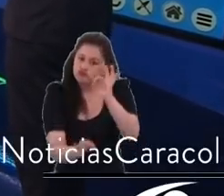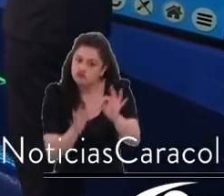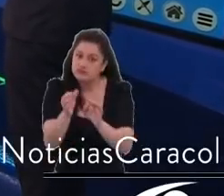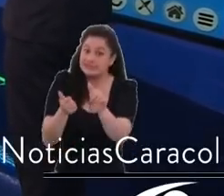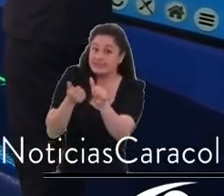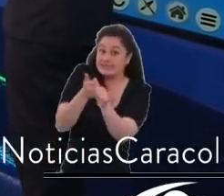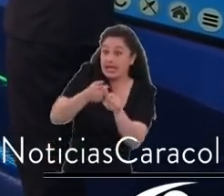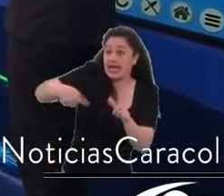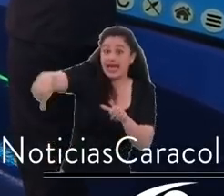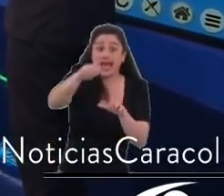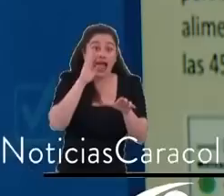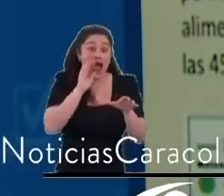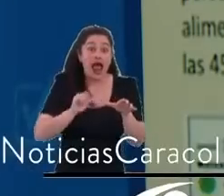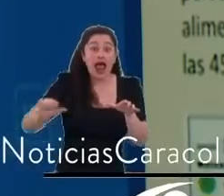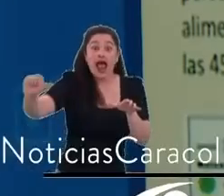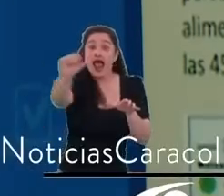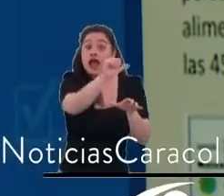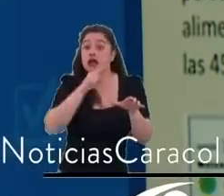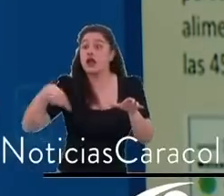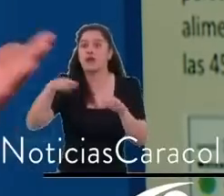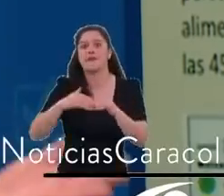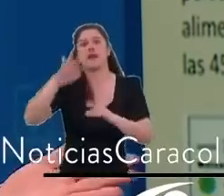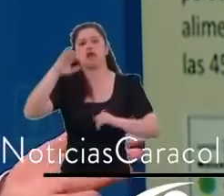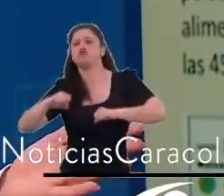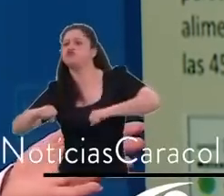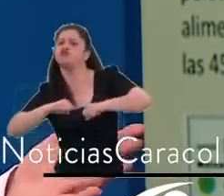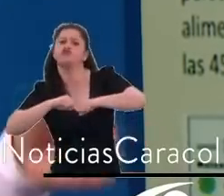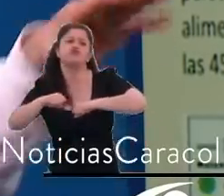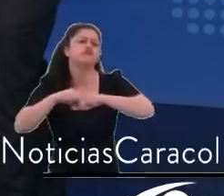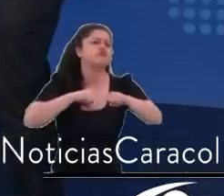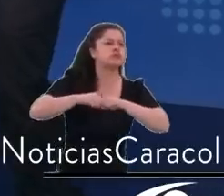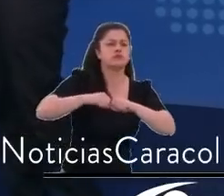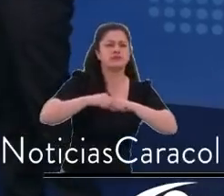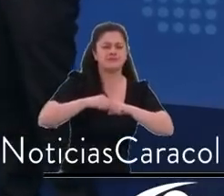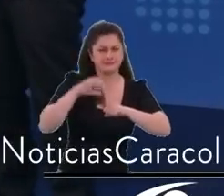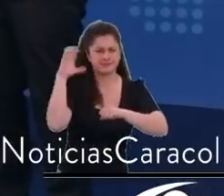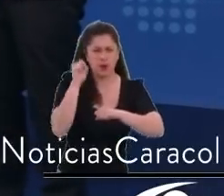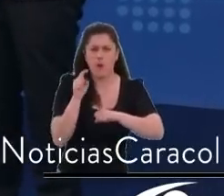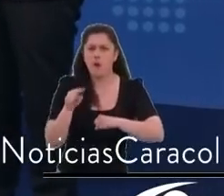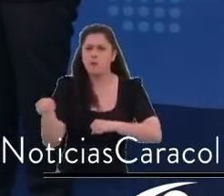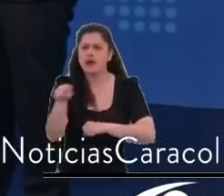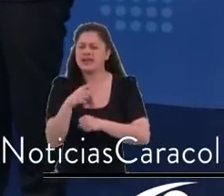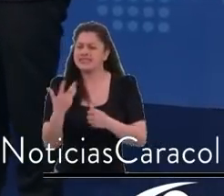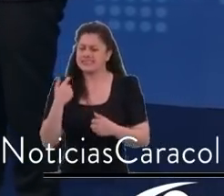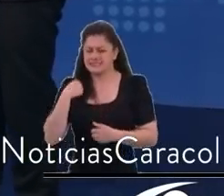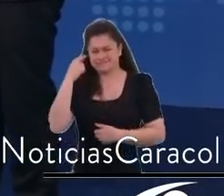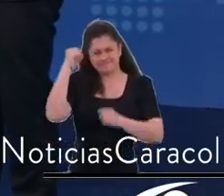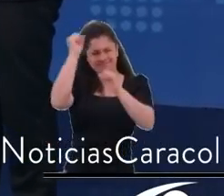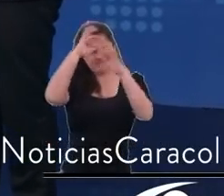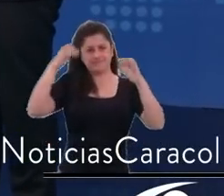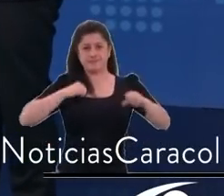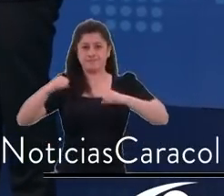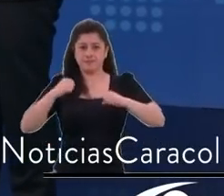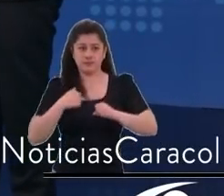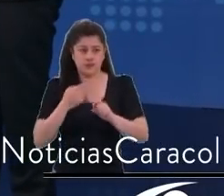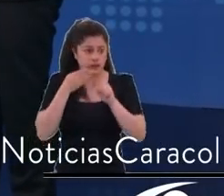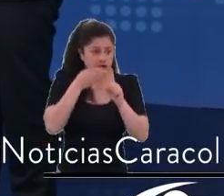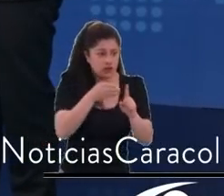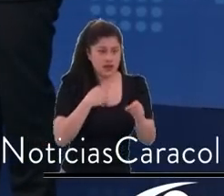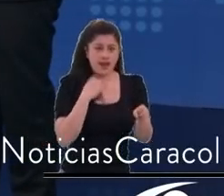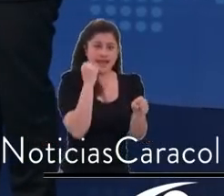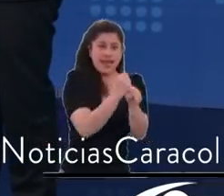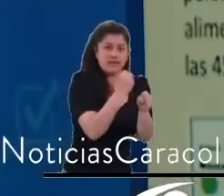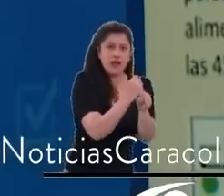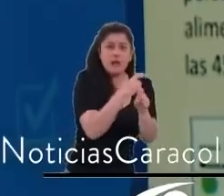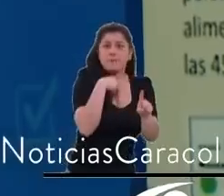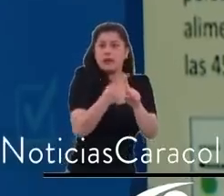estudian, no salen a trabajar, se quedan en la pobreza por cuidar a otros. ¿Qué dice este pobre? No, vamos a relevar eso, vamos a institucionalizar ese cuidado,